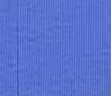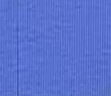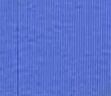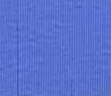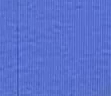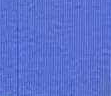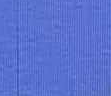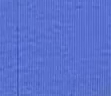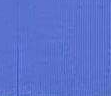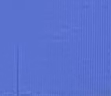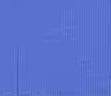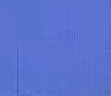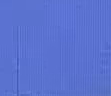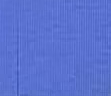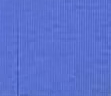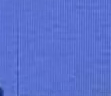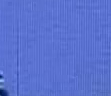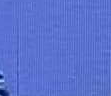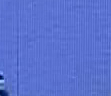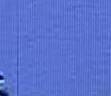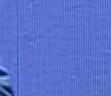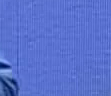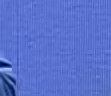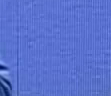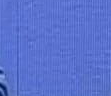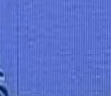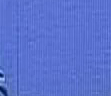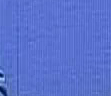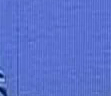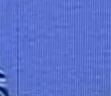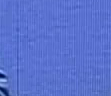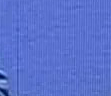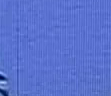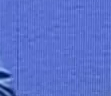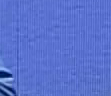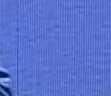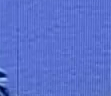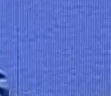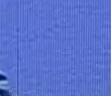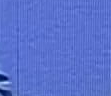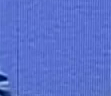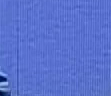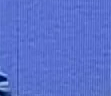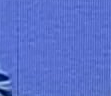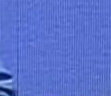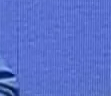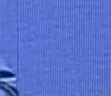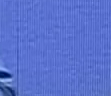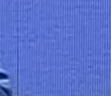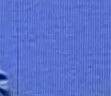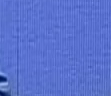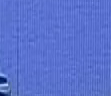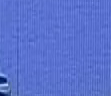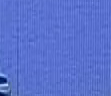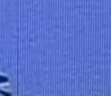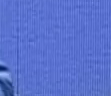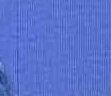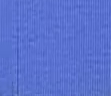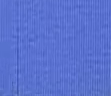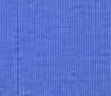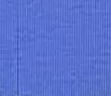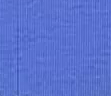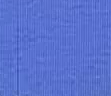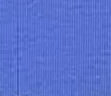Y lograr un 2024 de atención, solución